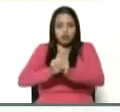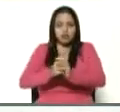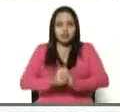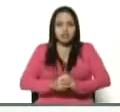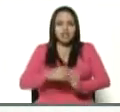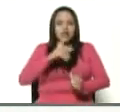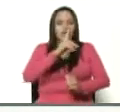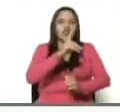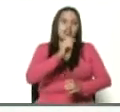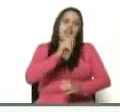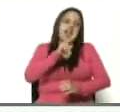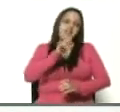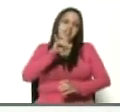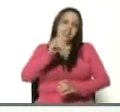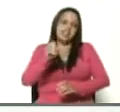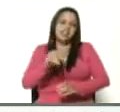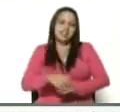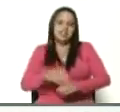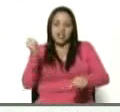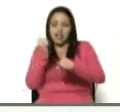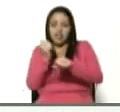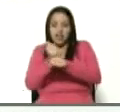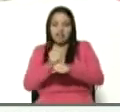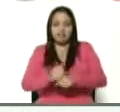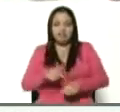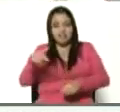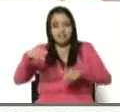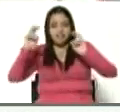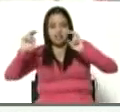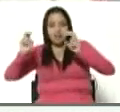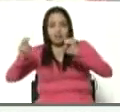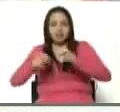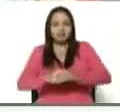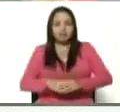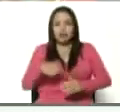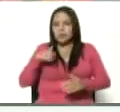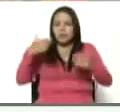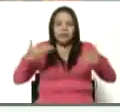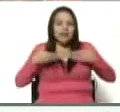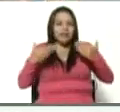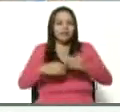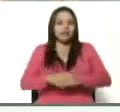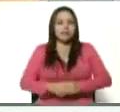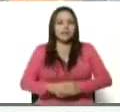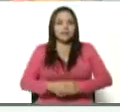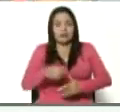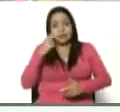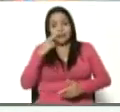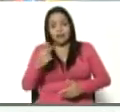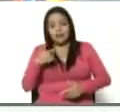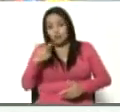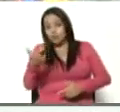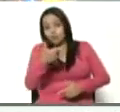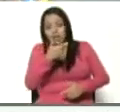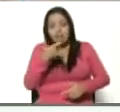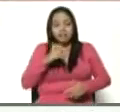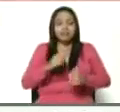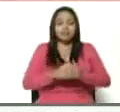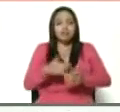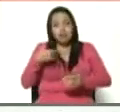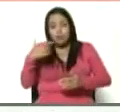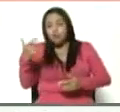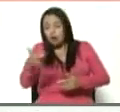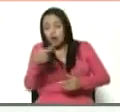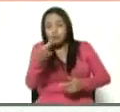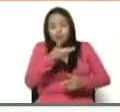David Bailis trabajando. Ese es el dicho. Me alegra porque miren, miren como que lo busqué. Miren que lo